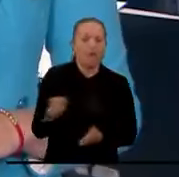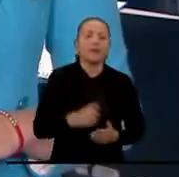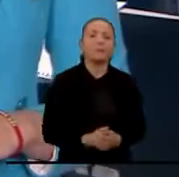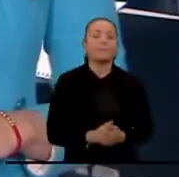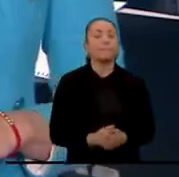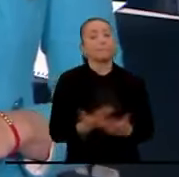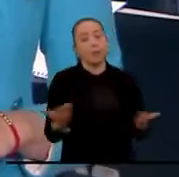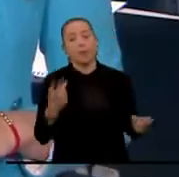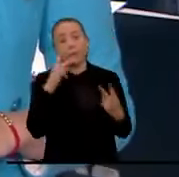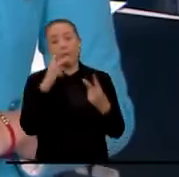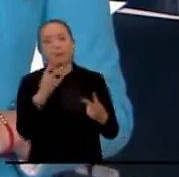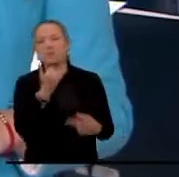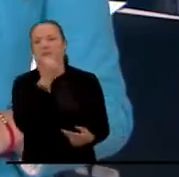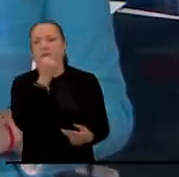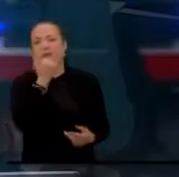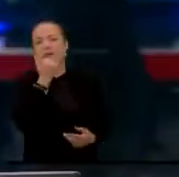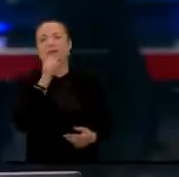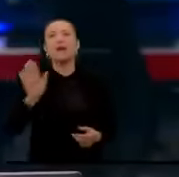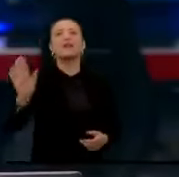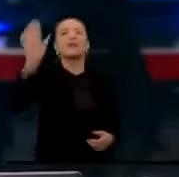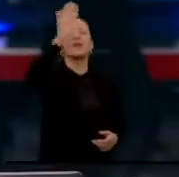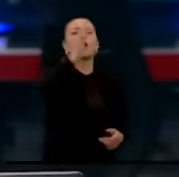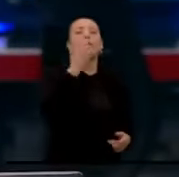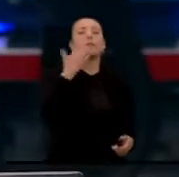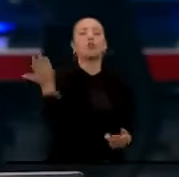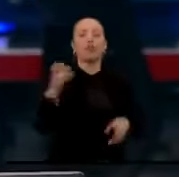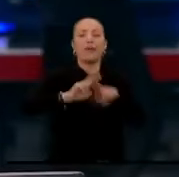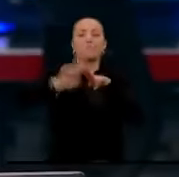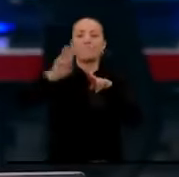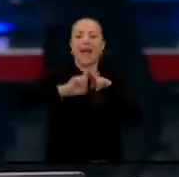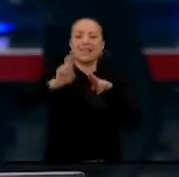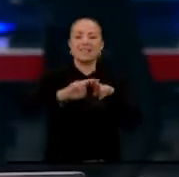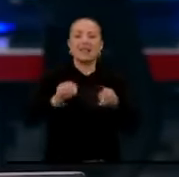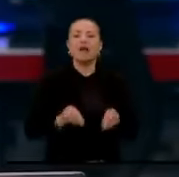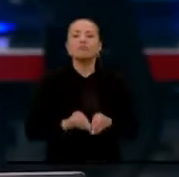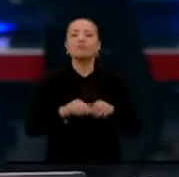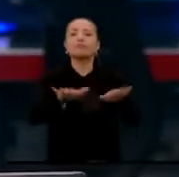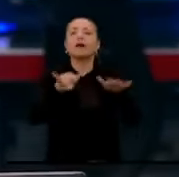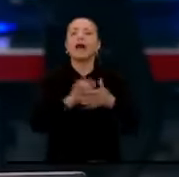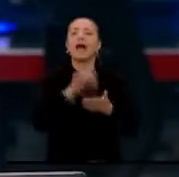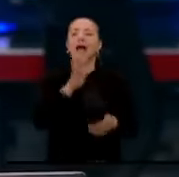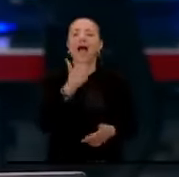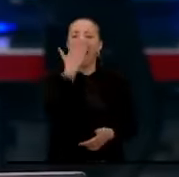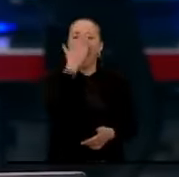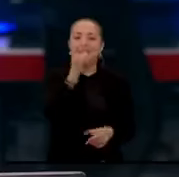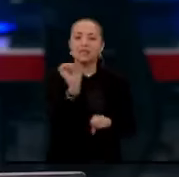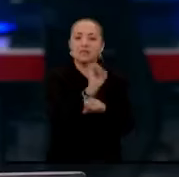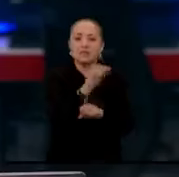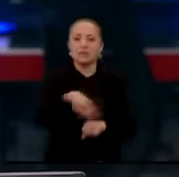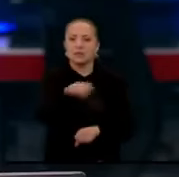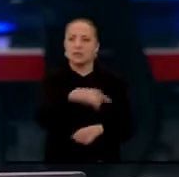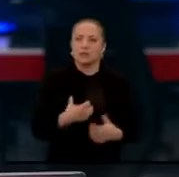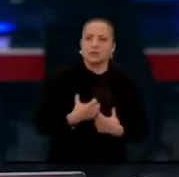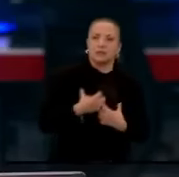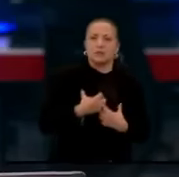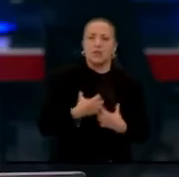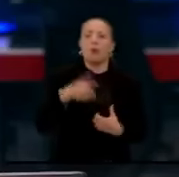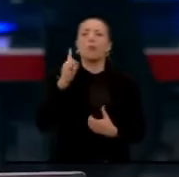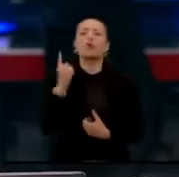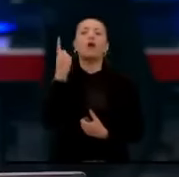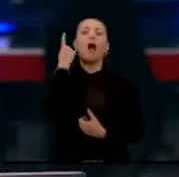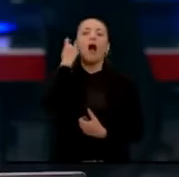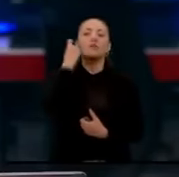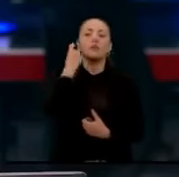Daliana, veamos entonces qué está pasando en las regiones, por ejemplo en Marizales el abastecimiento de gas vehicular allí hay mucha tensión luego de que ayer solo funcionaran